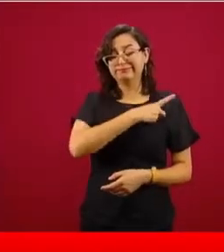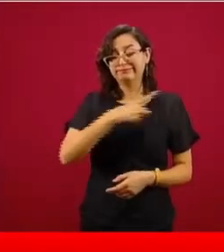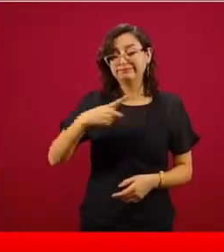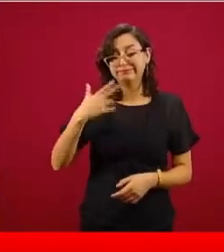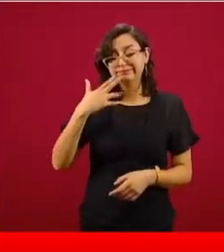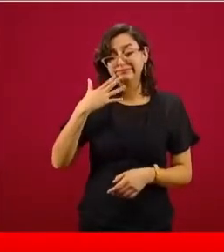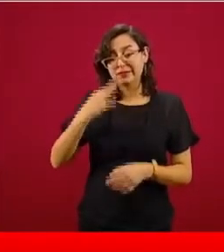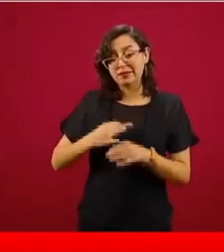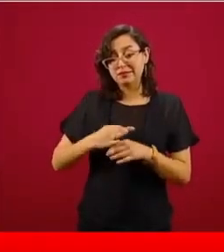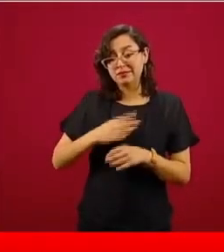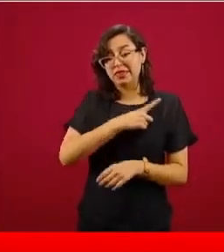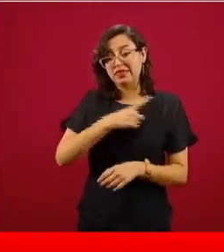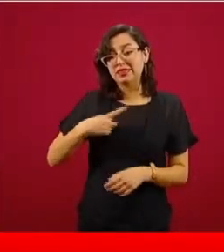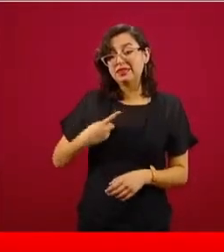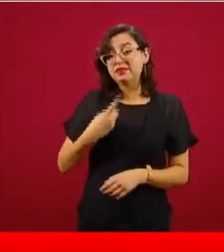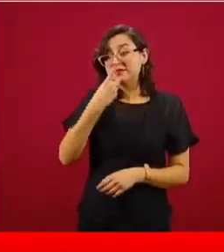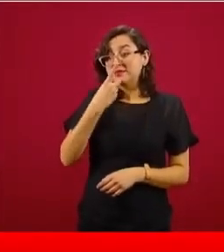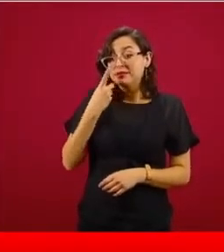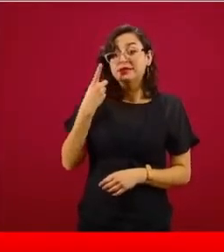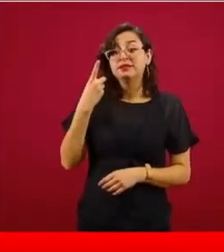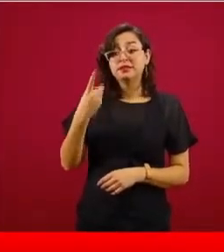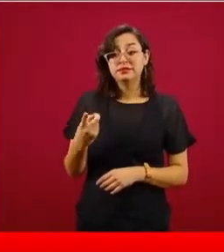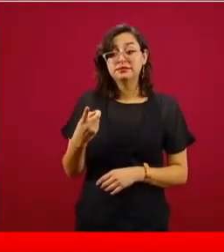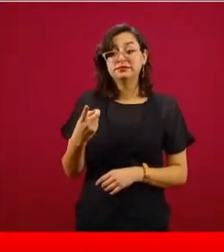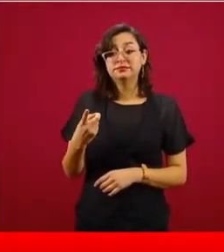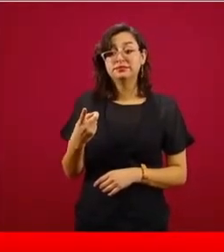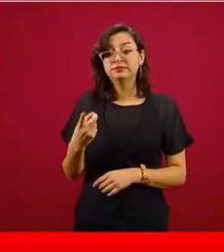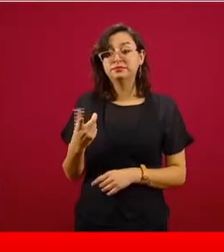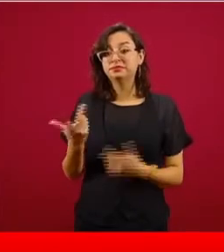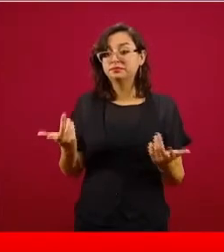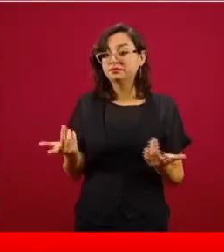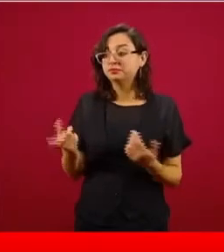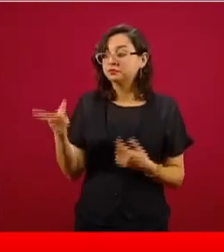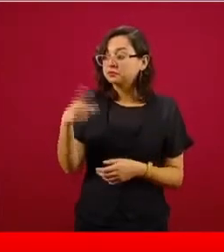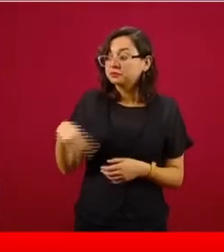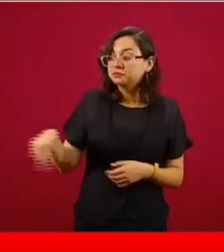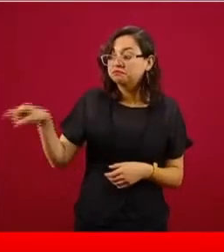si existen adeudos